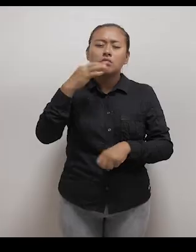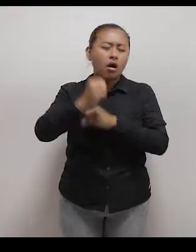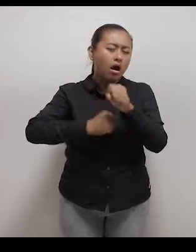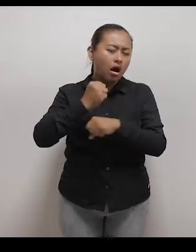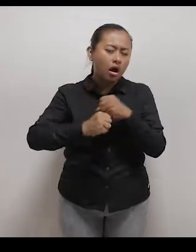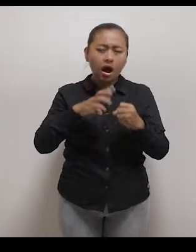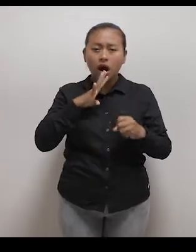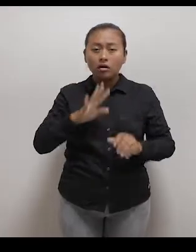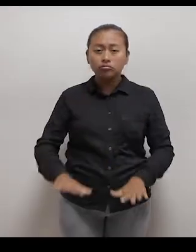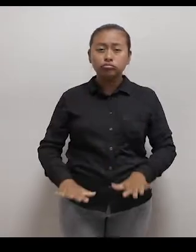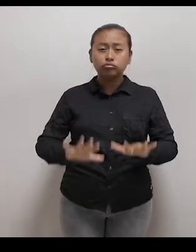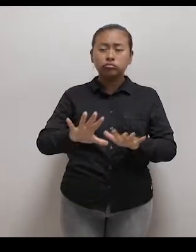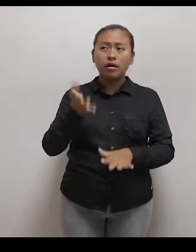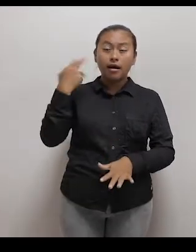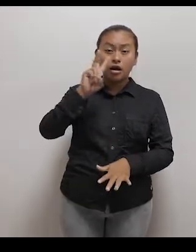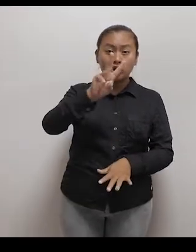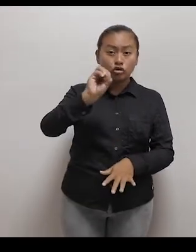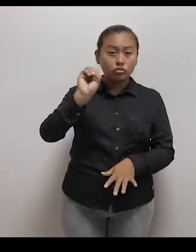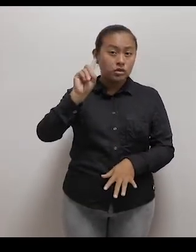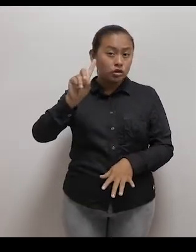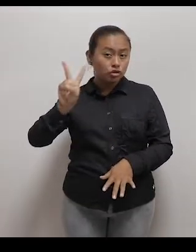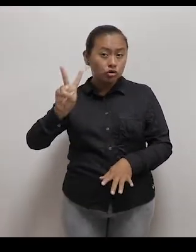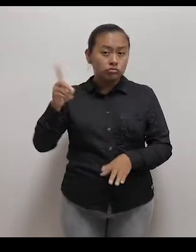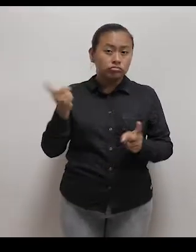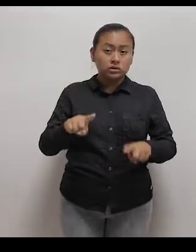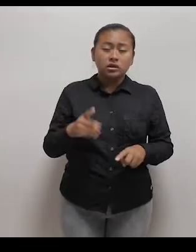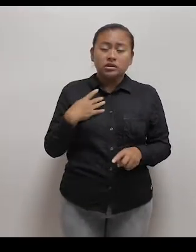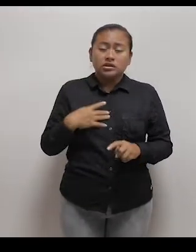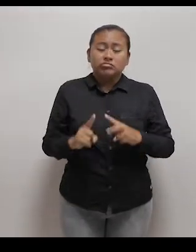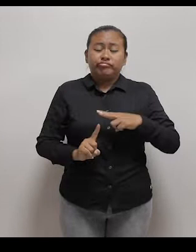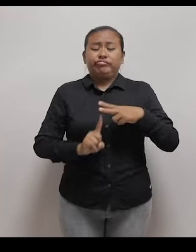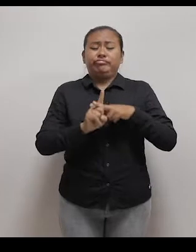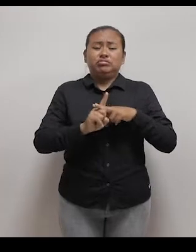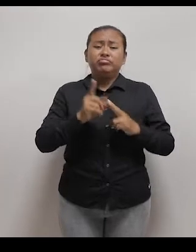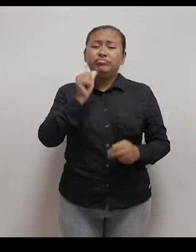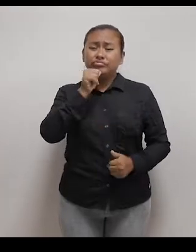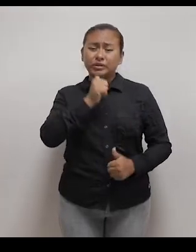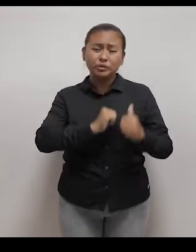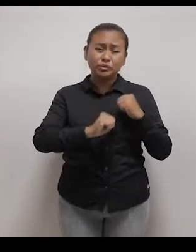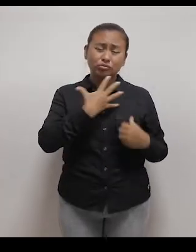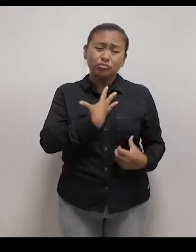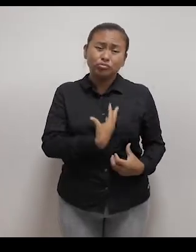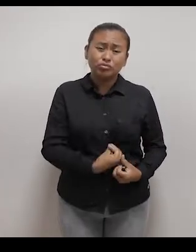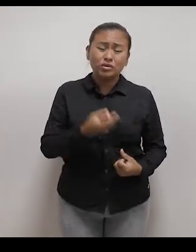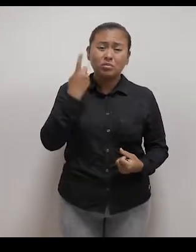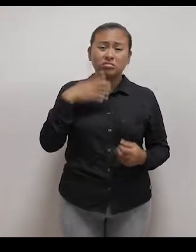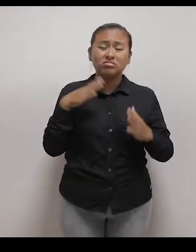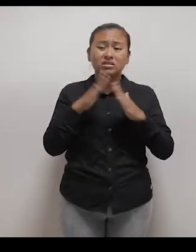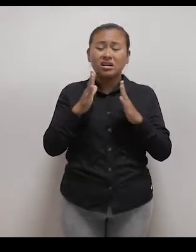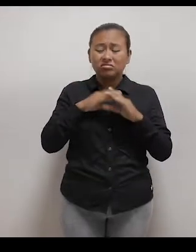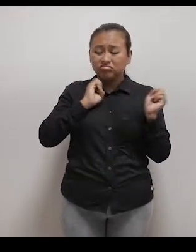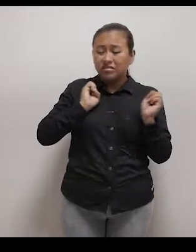años. La inundación de 2012 para mí significó algo muy doloroso. Dejamos la casa que